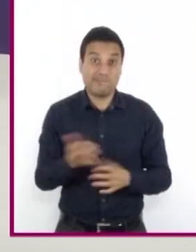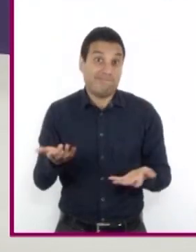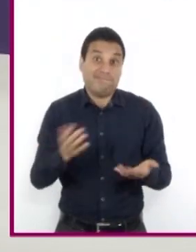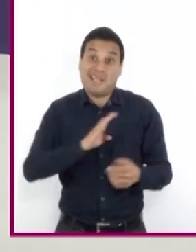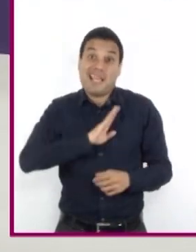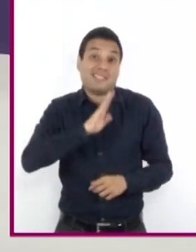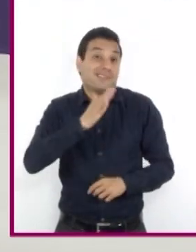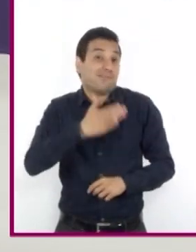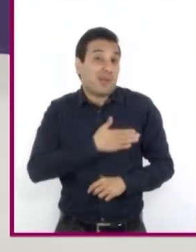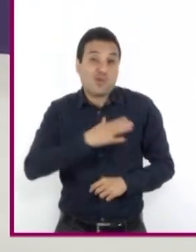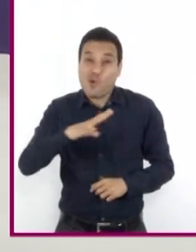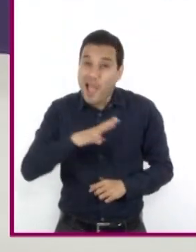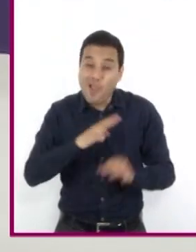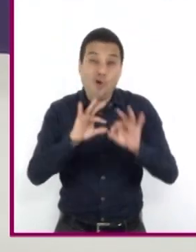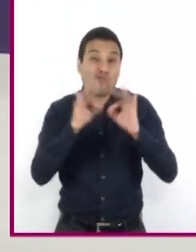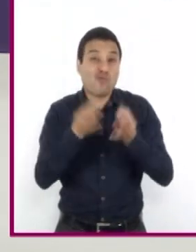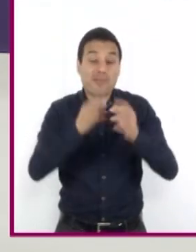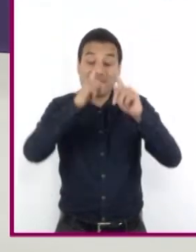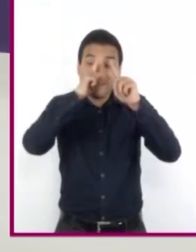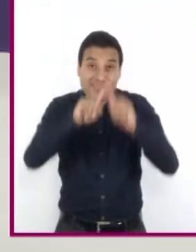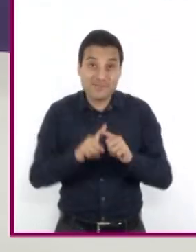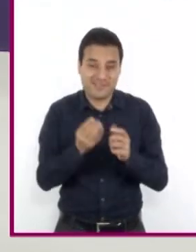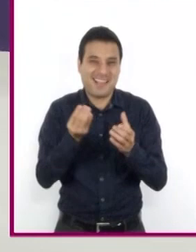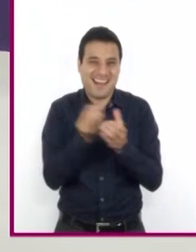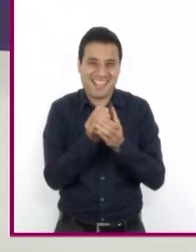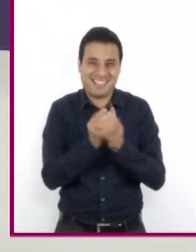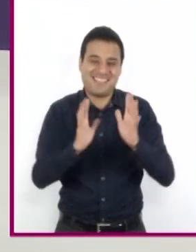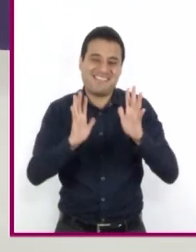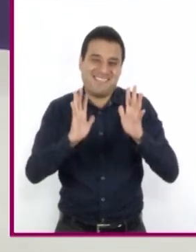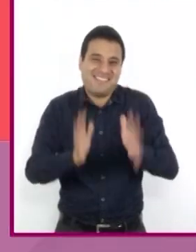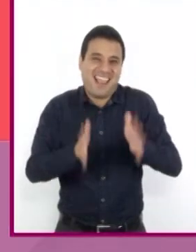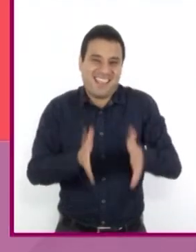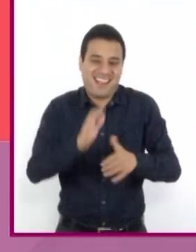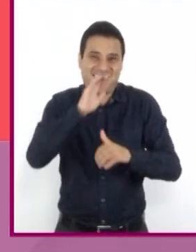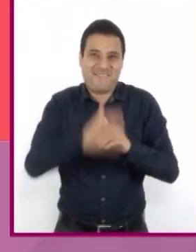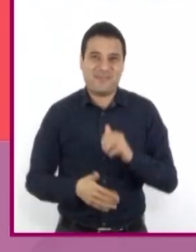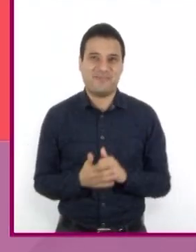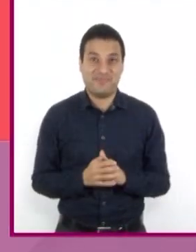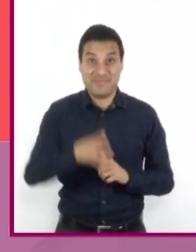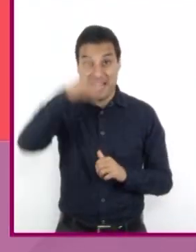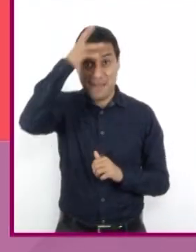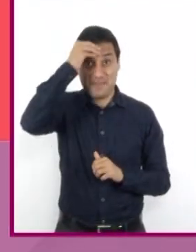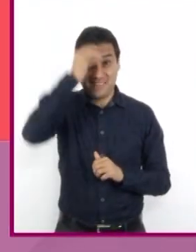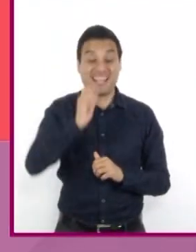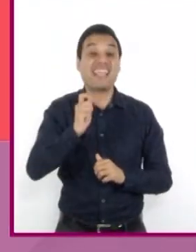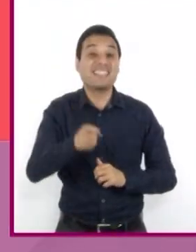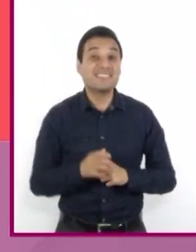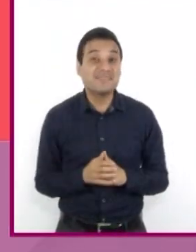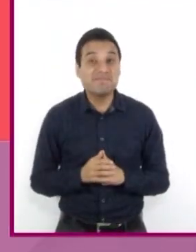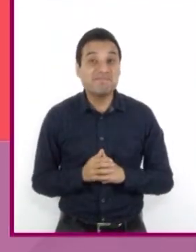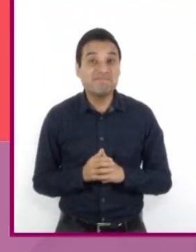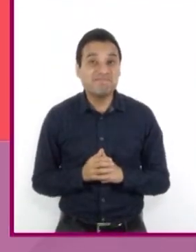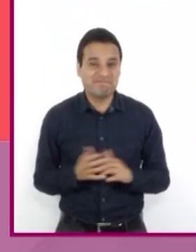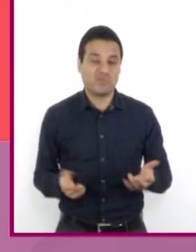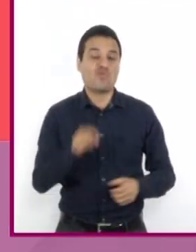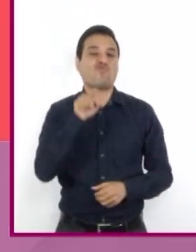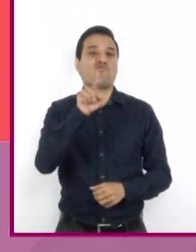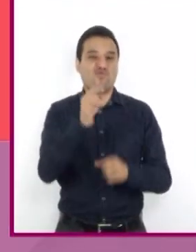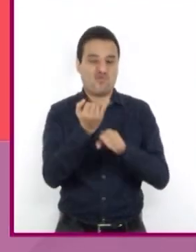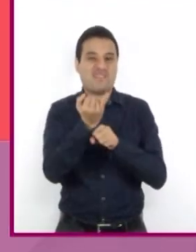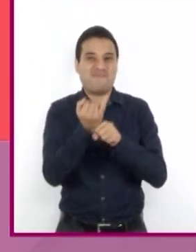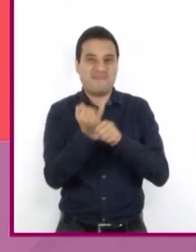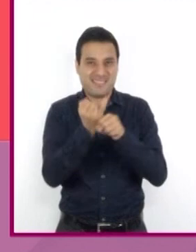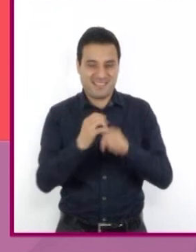extenso. Estamos por concluir esta sesión en donde revisamos el aprendizaje esperado. Investiga sobre la